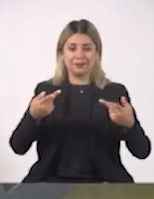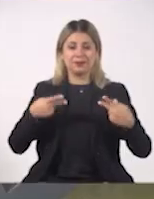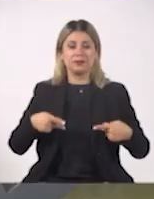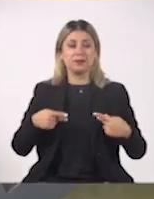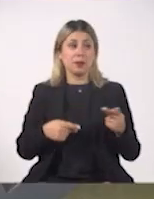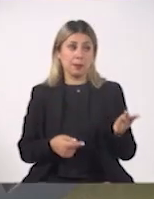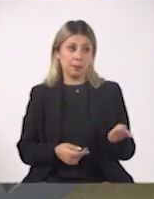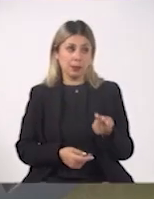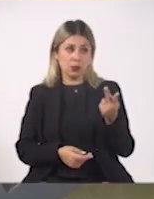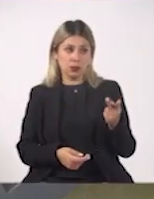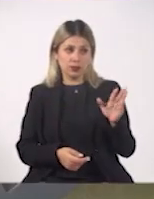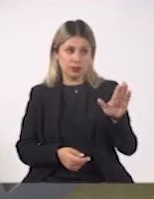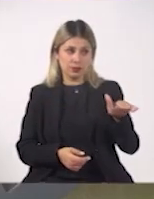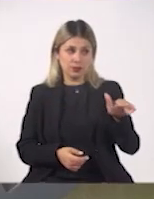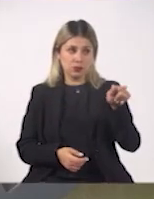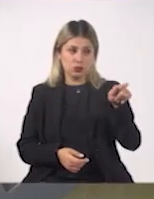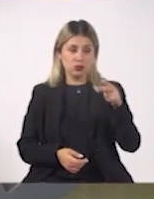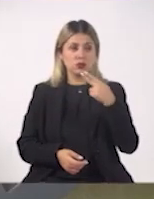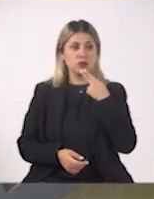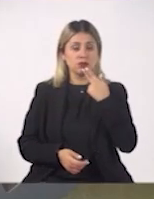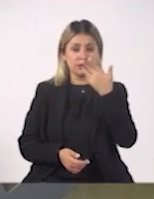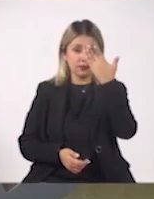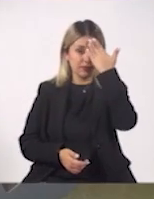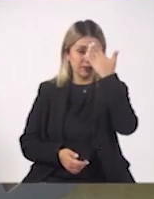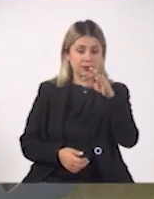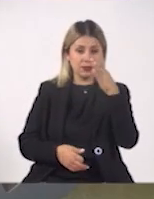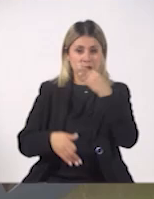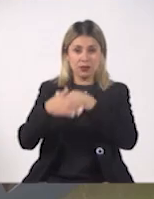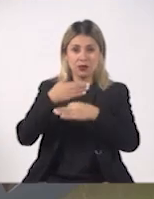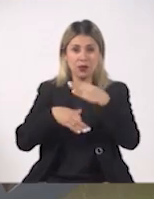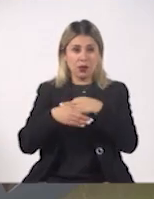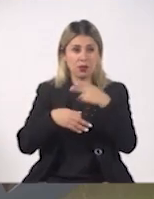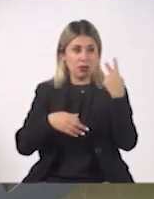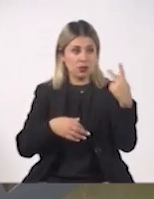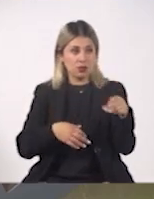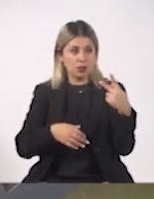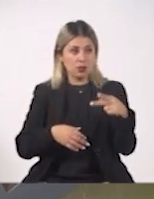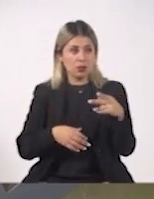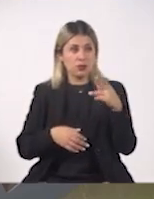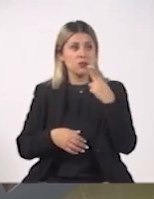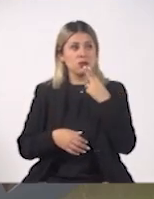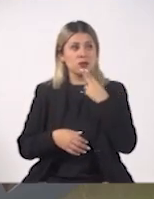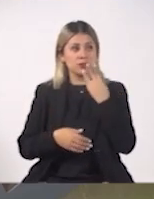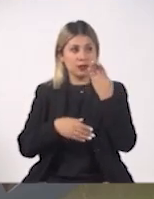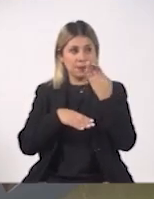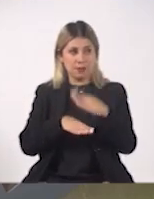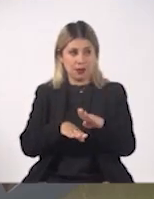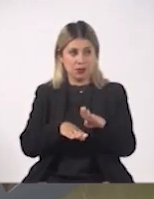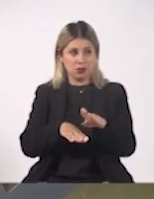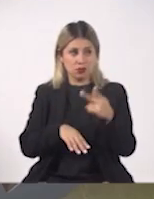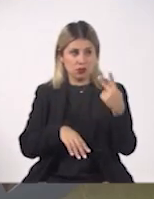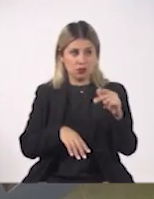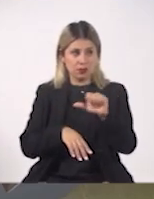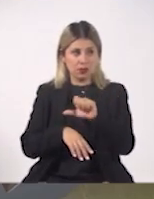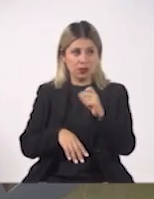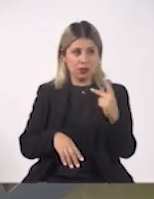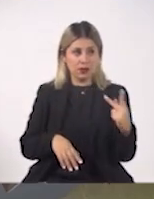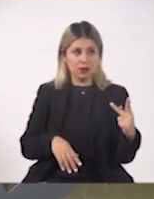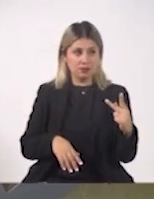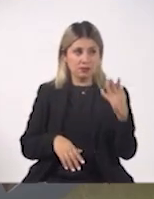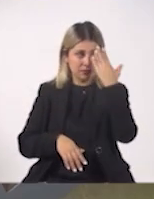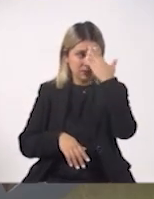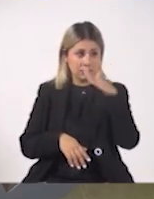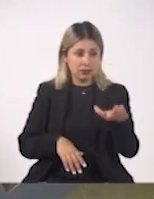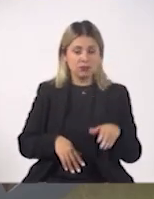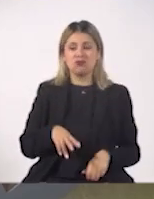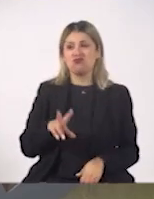A ver. ¿Utilizas y sabes plenamente todas las capacidades de tu aplicación de banca electrónica en tu celular? No, no todas, la verdad. Y